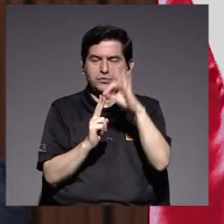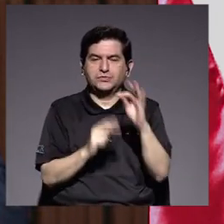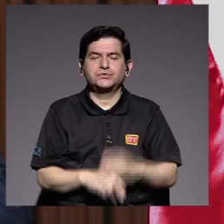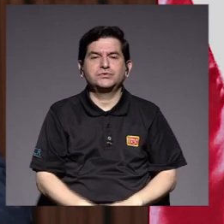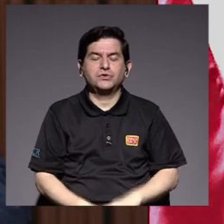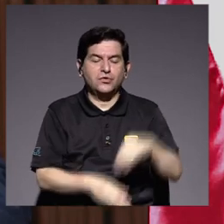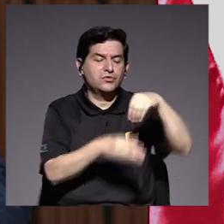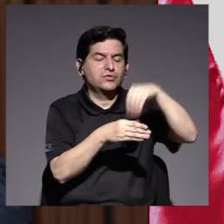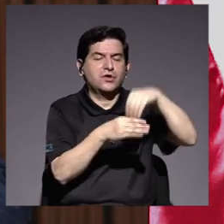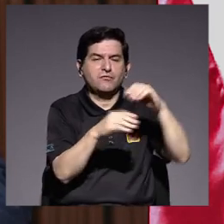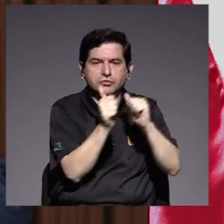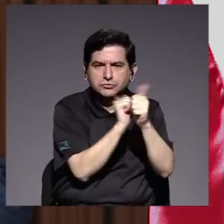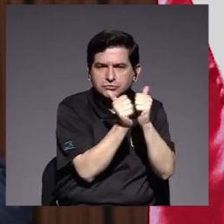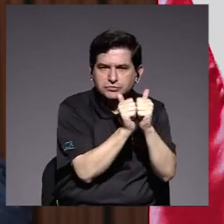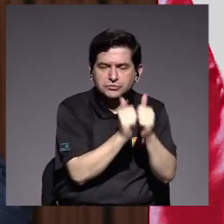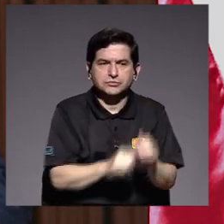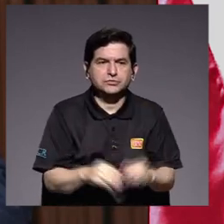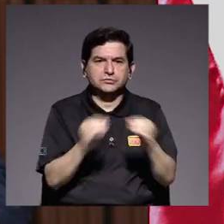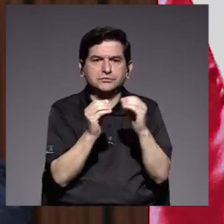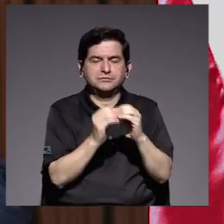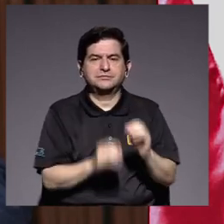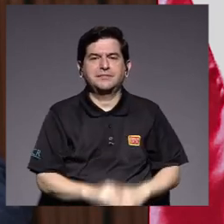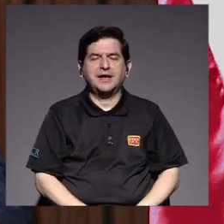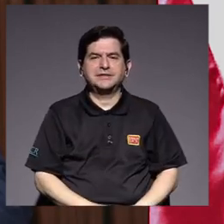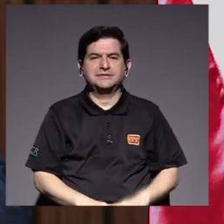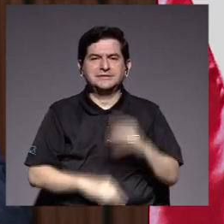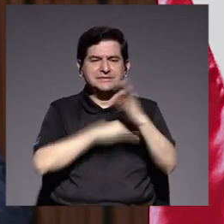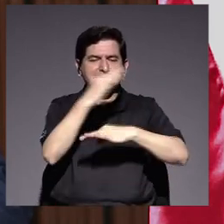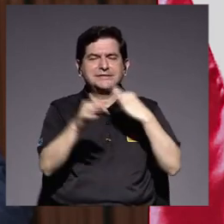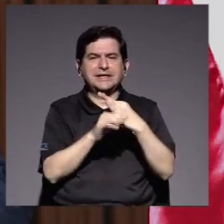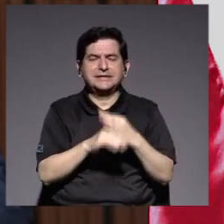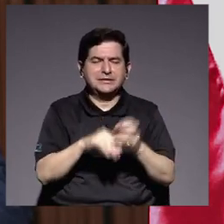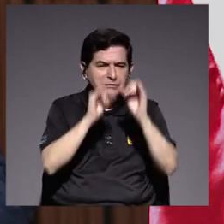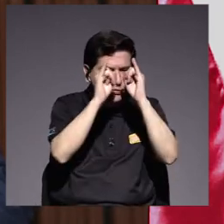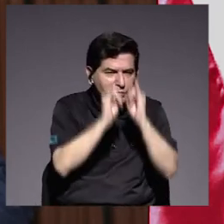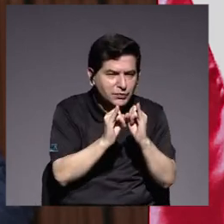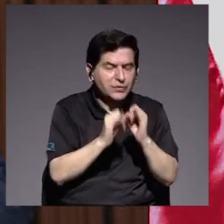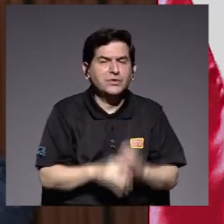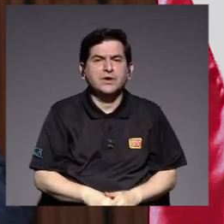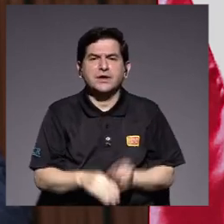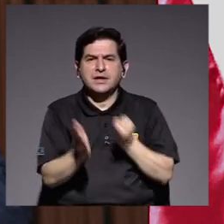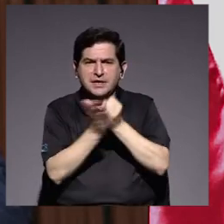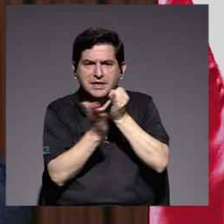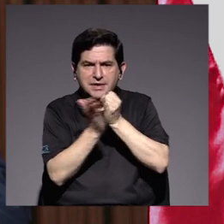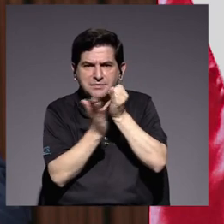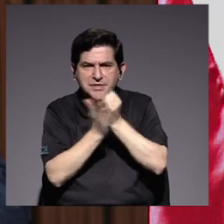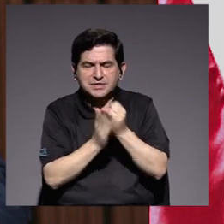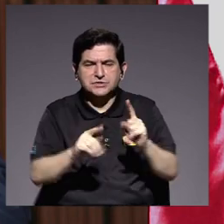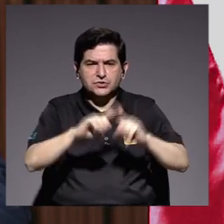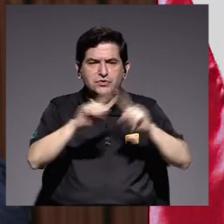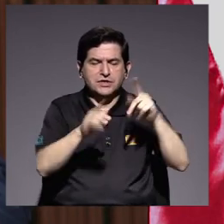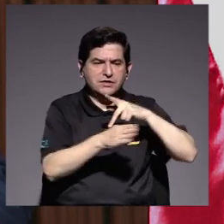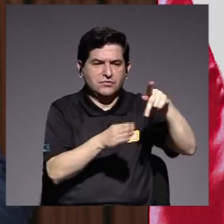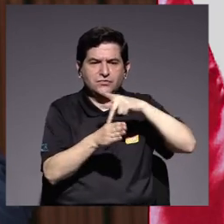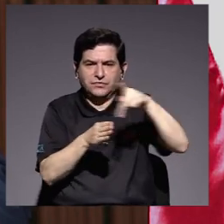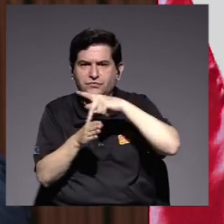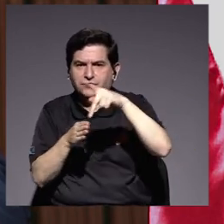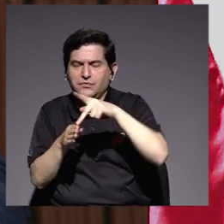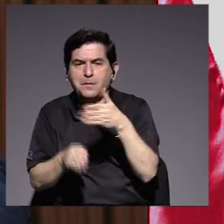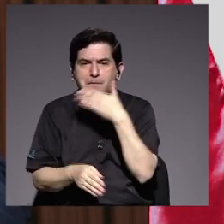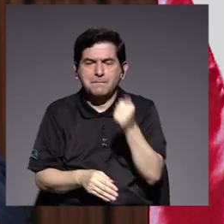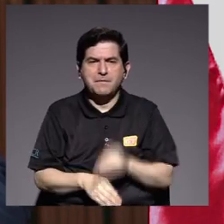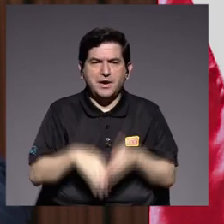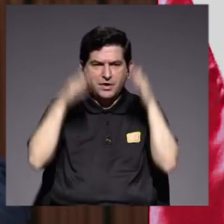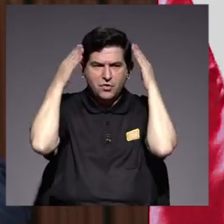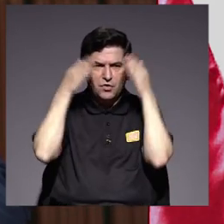concursables más personalizados y incentivos para la investigación interdisciplinaria y mejores